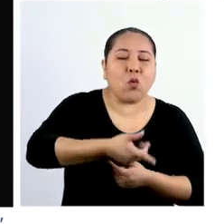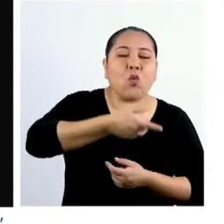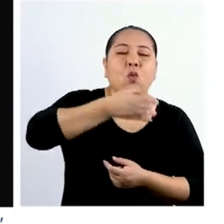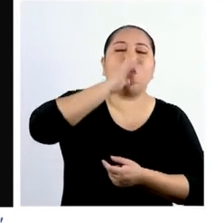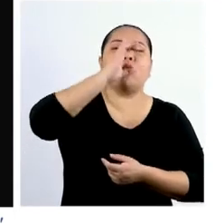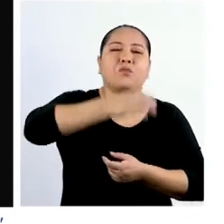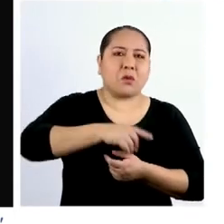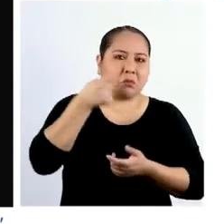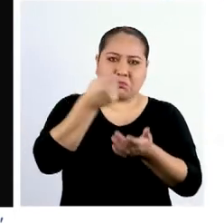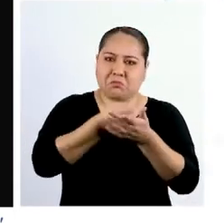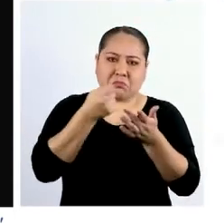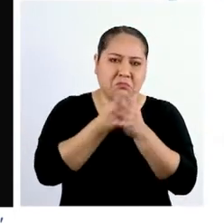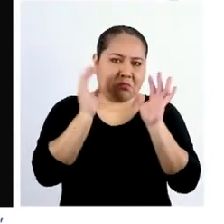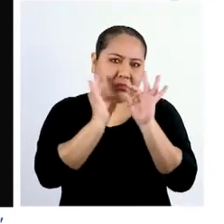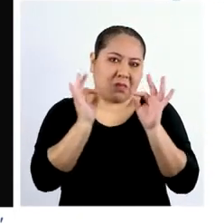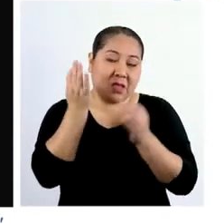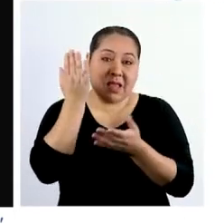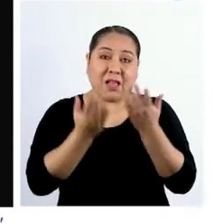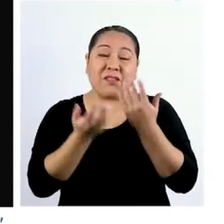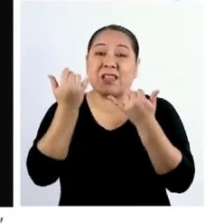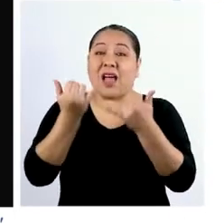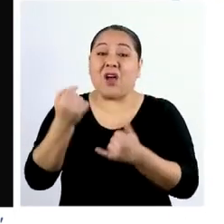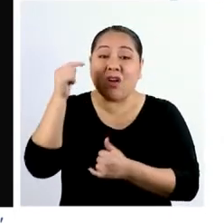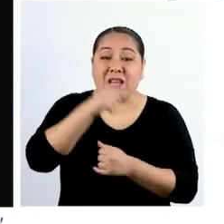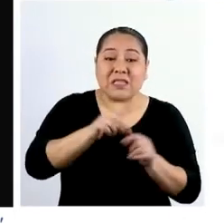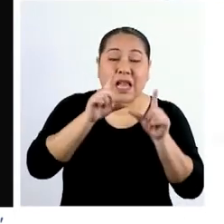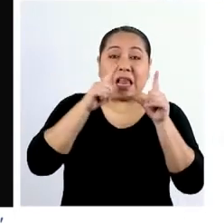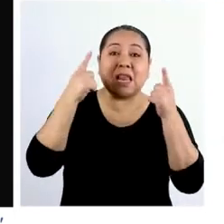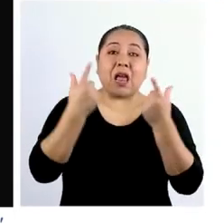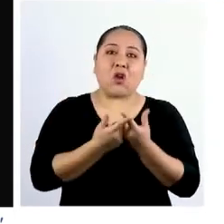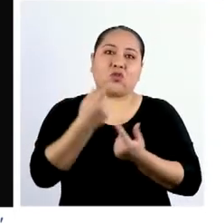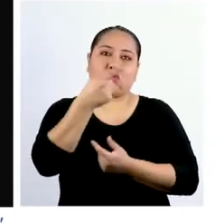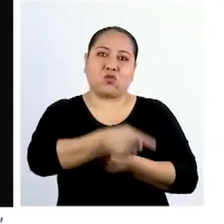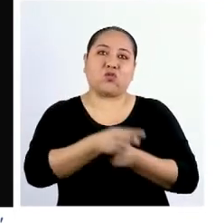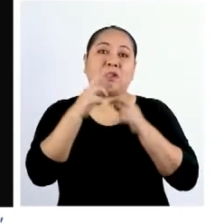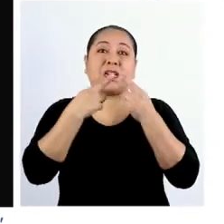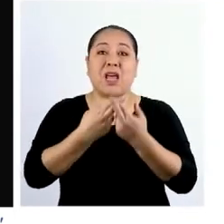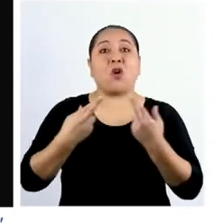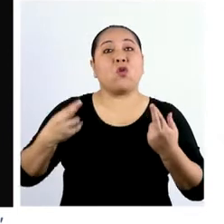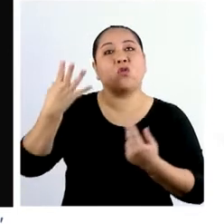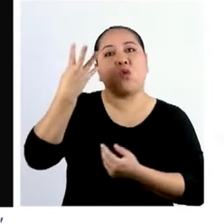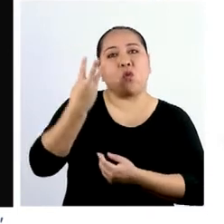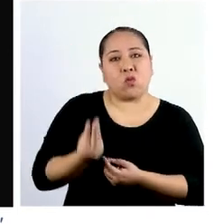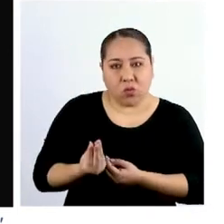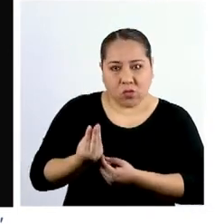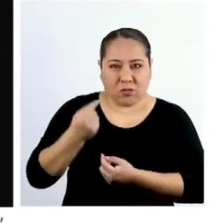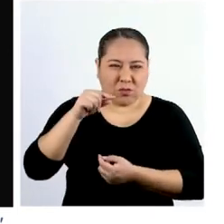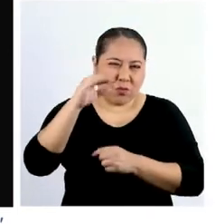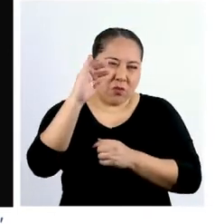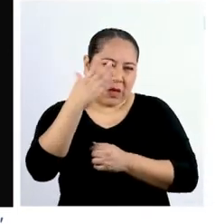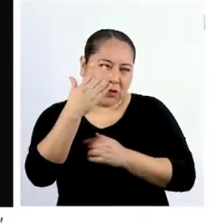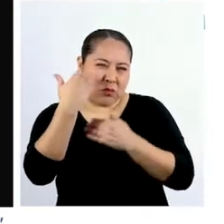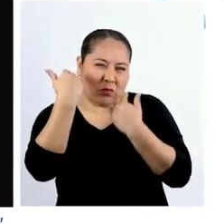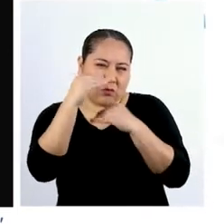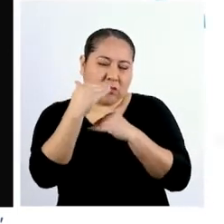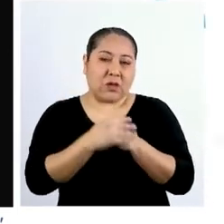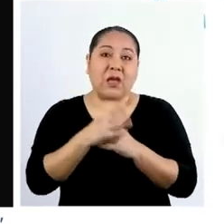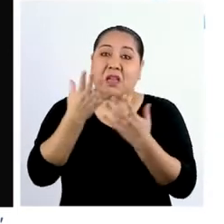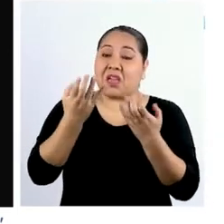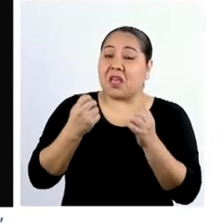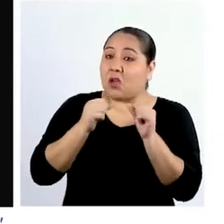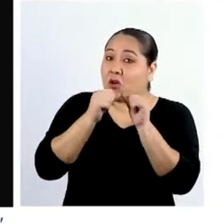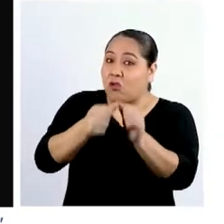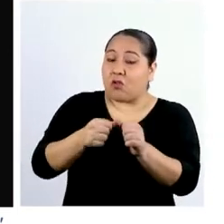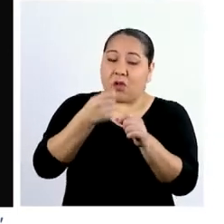sin tener que dar nada a cambio. Pero quizá ahora este lago sea un recurso escaso, al menos en cierta medida. Quizá quieran